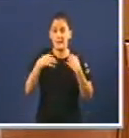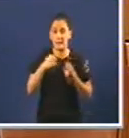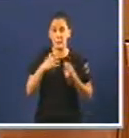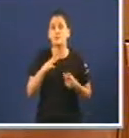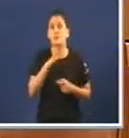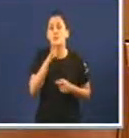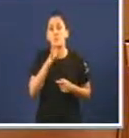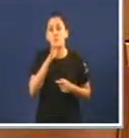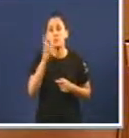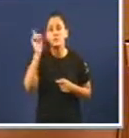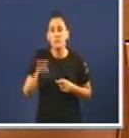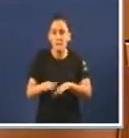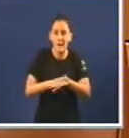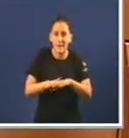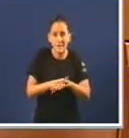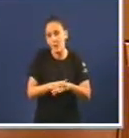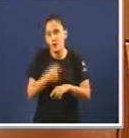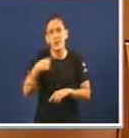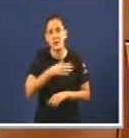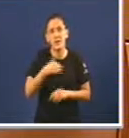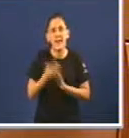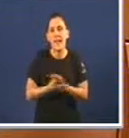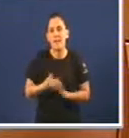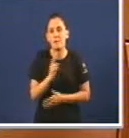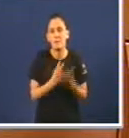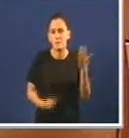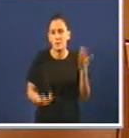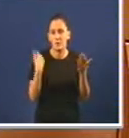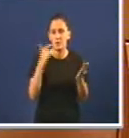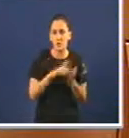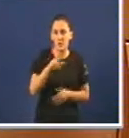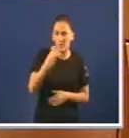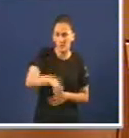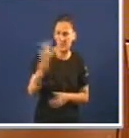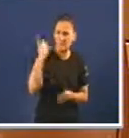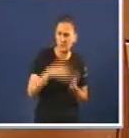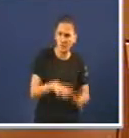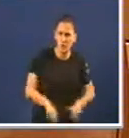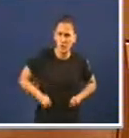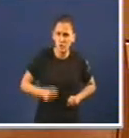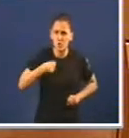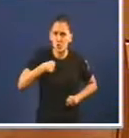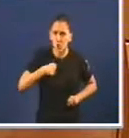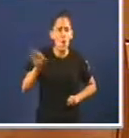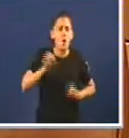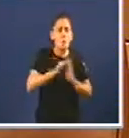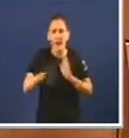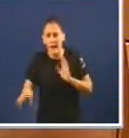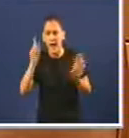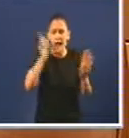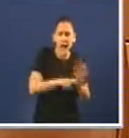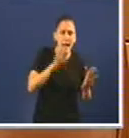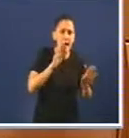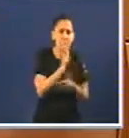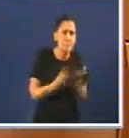alto. E perdoe tamén que non queiramos falar do bipartito. Pero era eu vicepresidenta daquel Goberno. Formada en mare a parte daquel Goberno. Non,